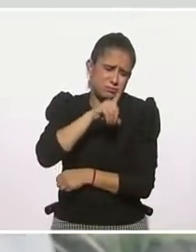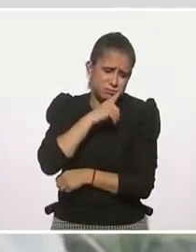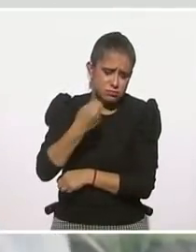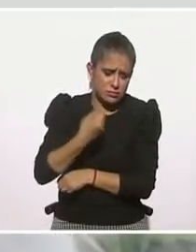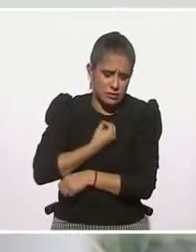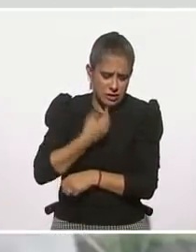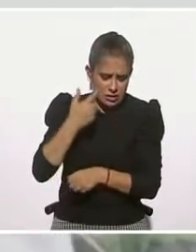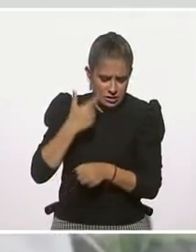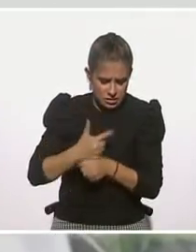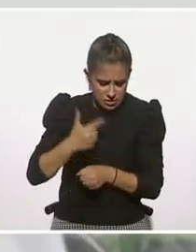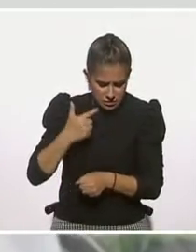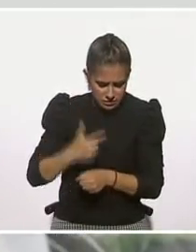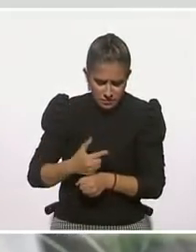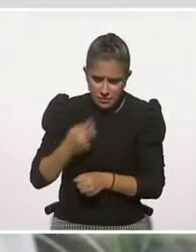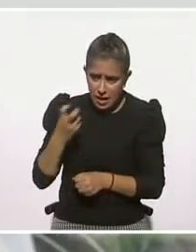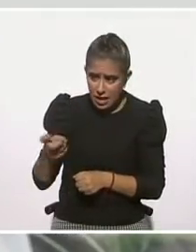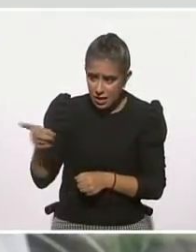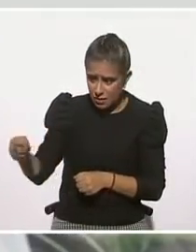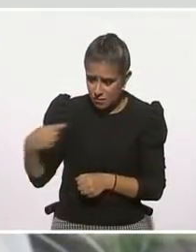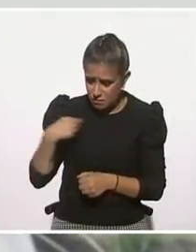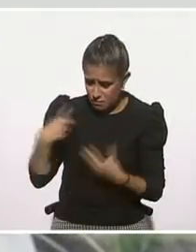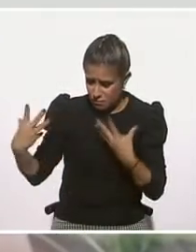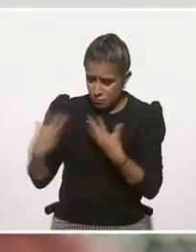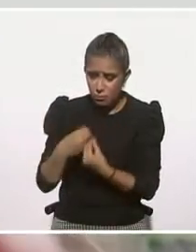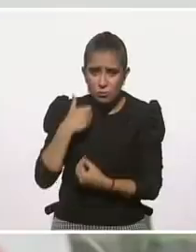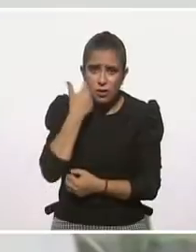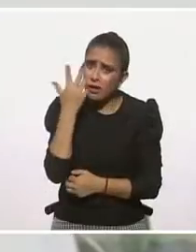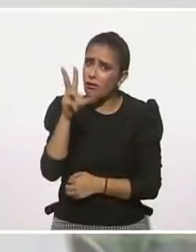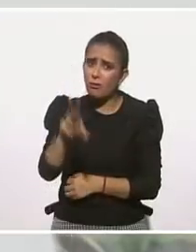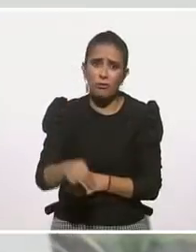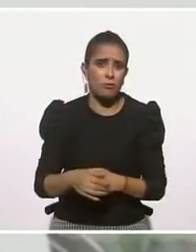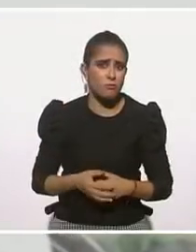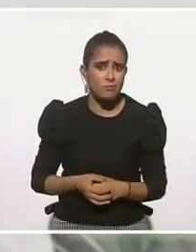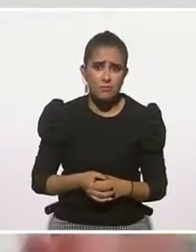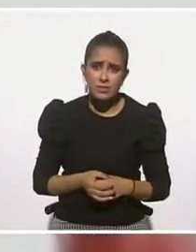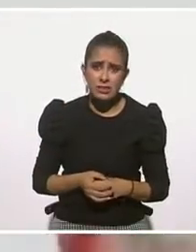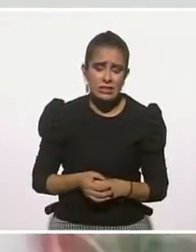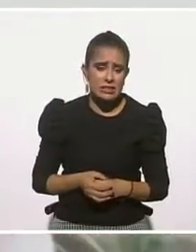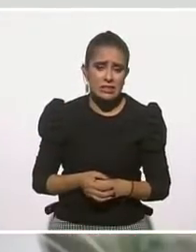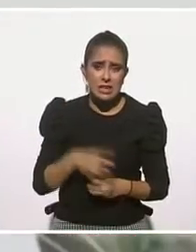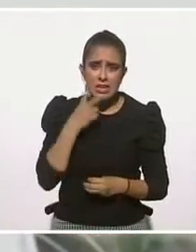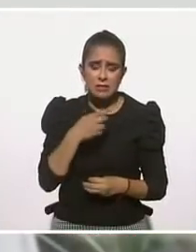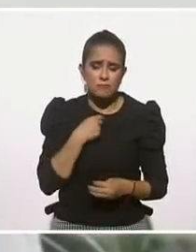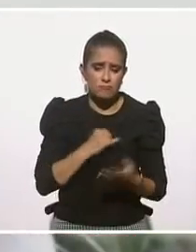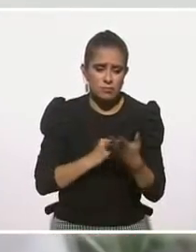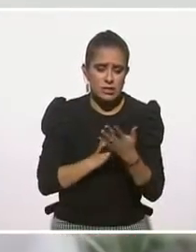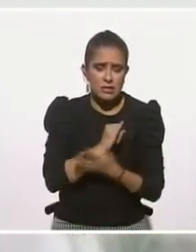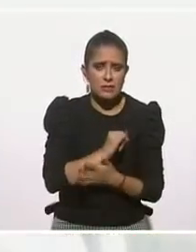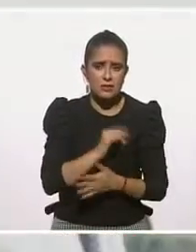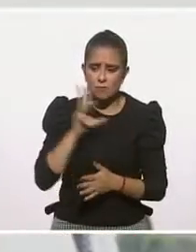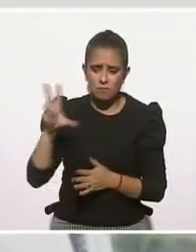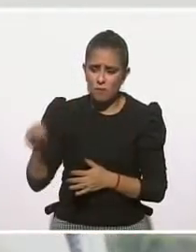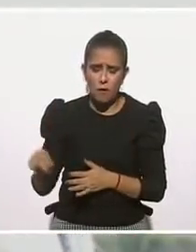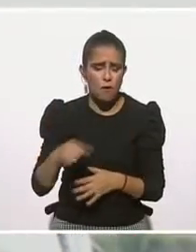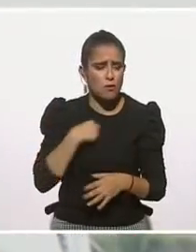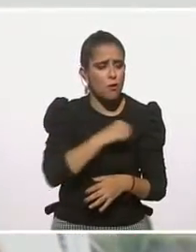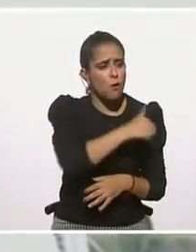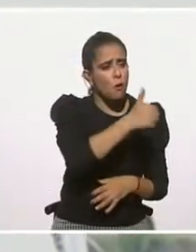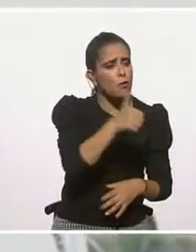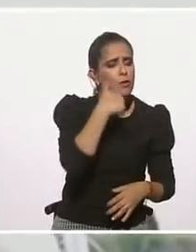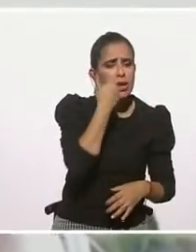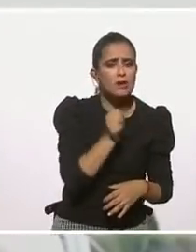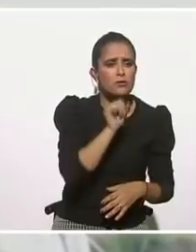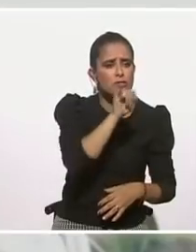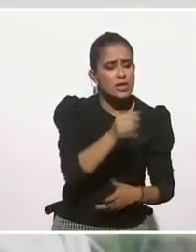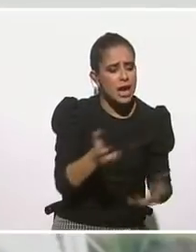cuenta que era algo que yo no quería en mi vida pero ya que tenía el no empecé a buscar que sí quería en mi vida. De ser una niña